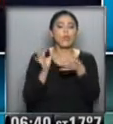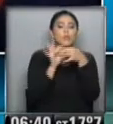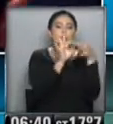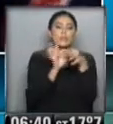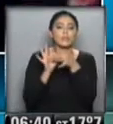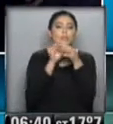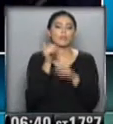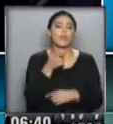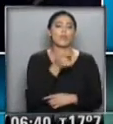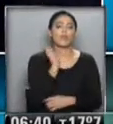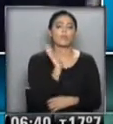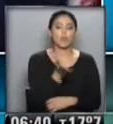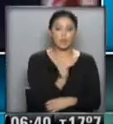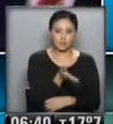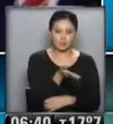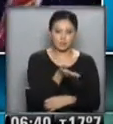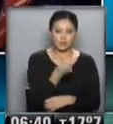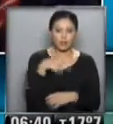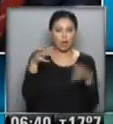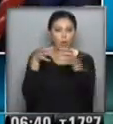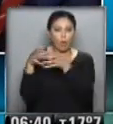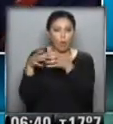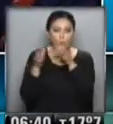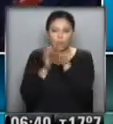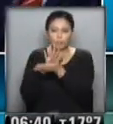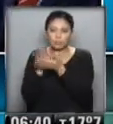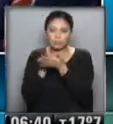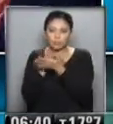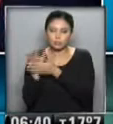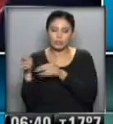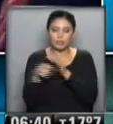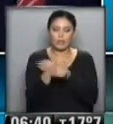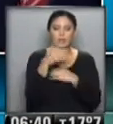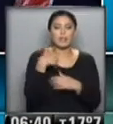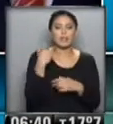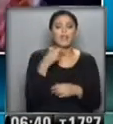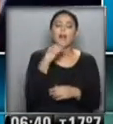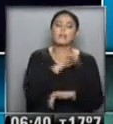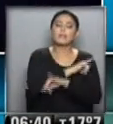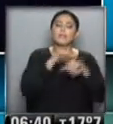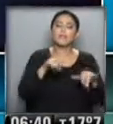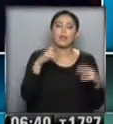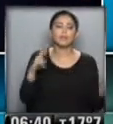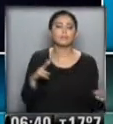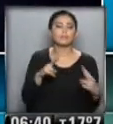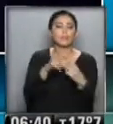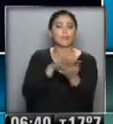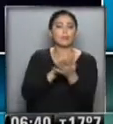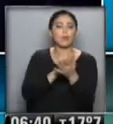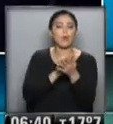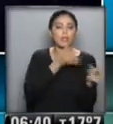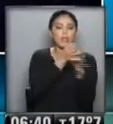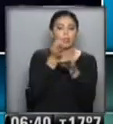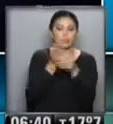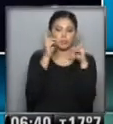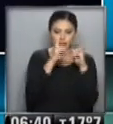combatir la violencia generada por el crimen organizado... ...y anunciaron la formación de un foro... ...para la educación e investigación.